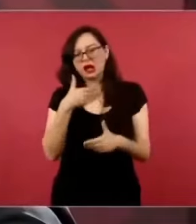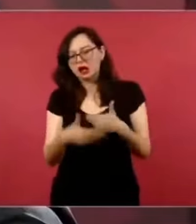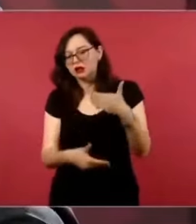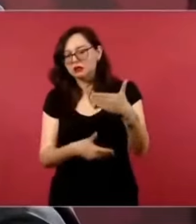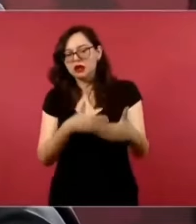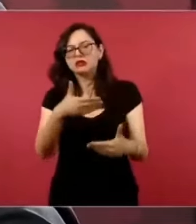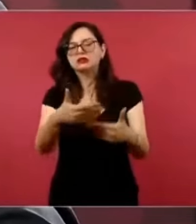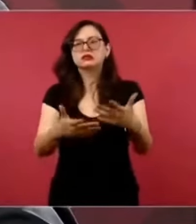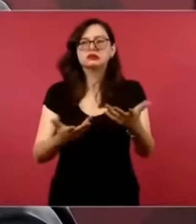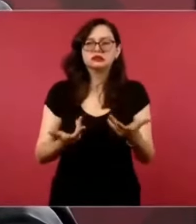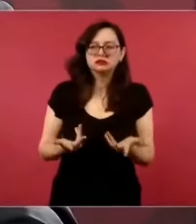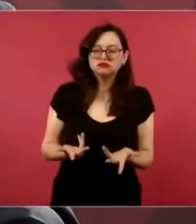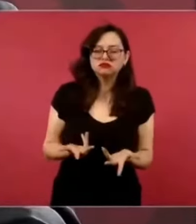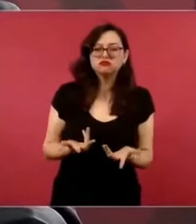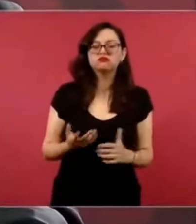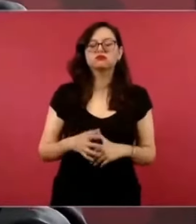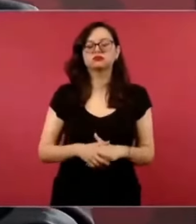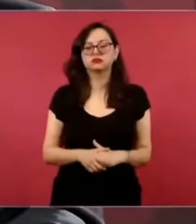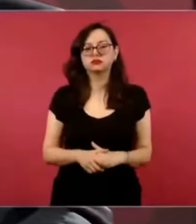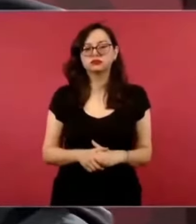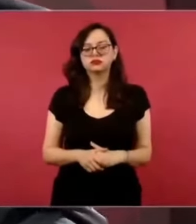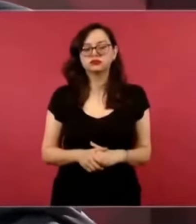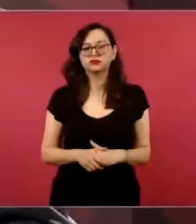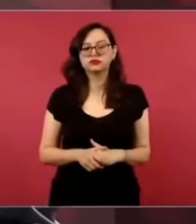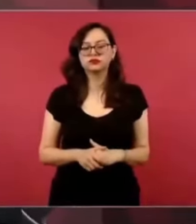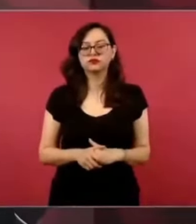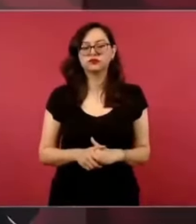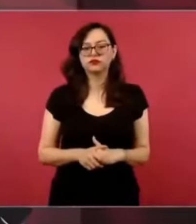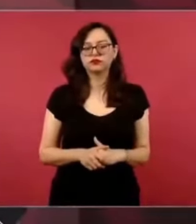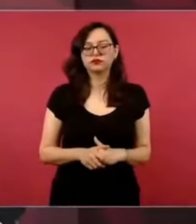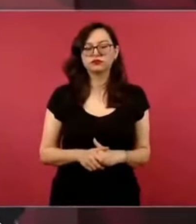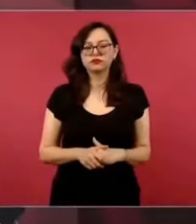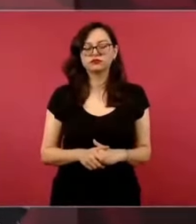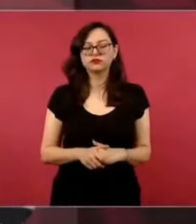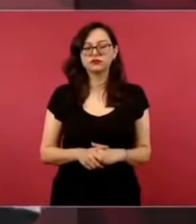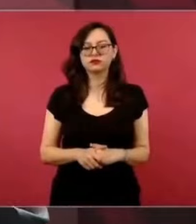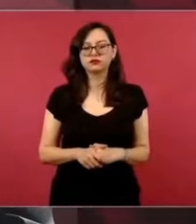programas. Ahora vimos, por ejemplo,